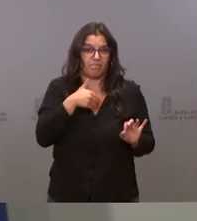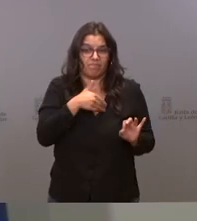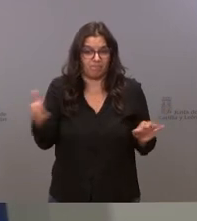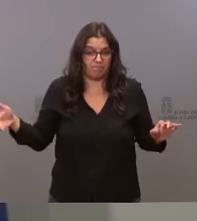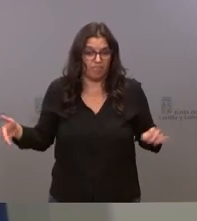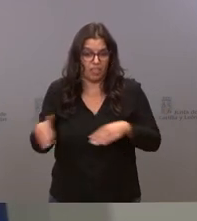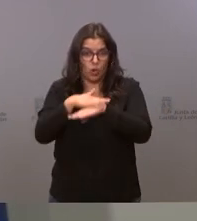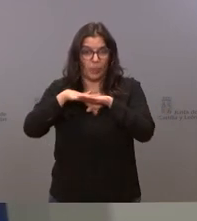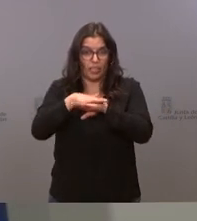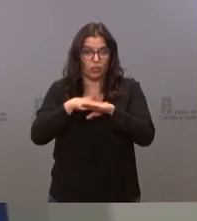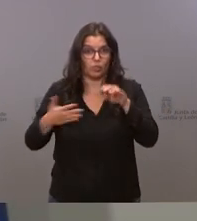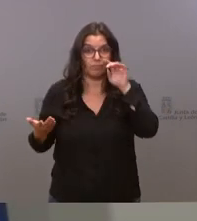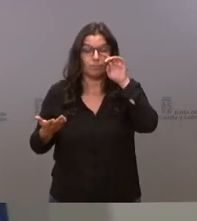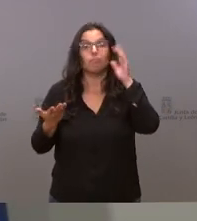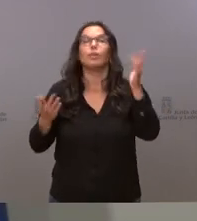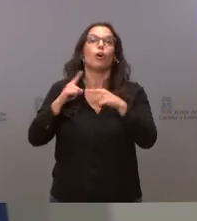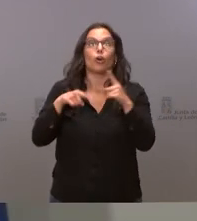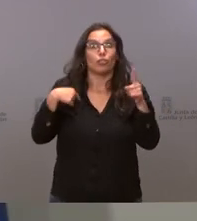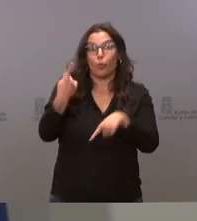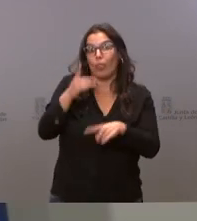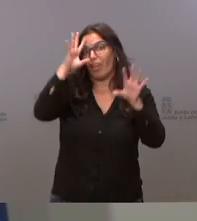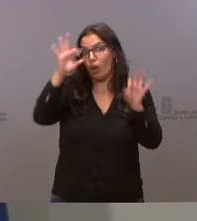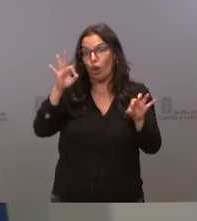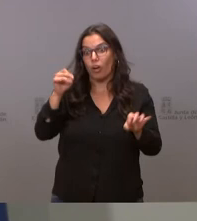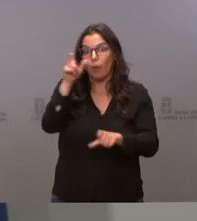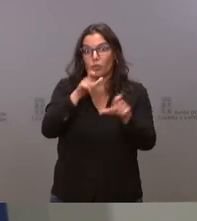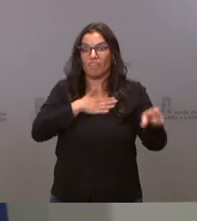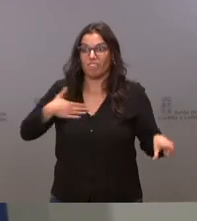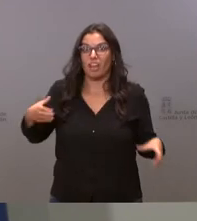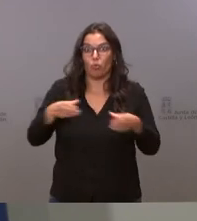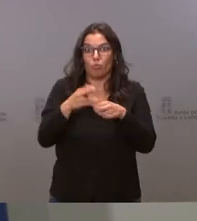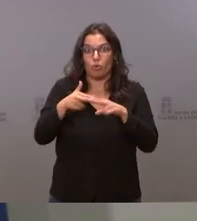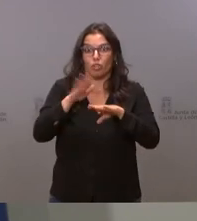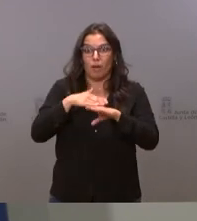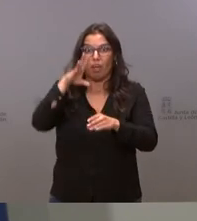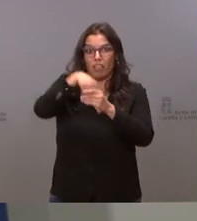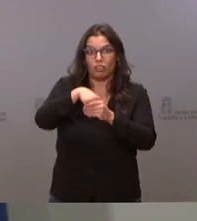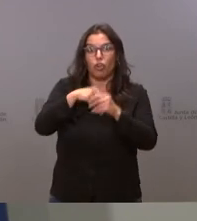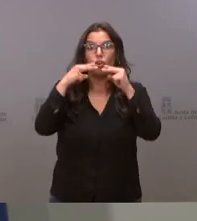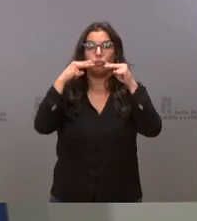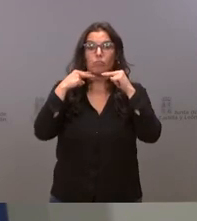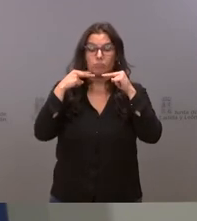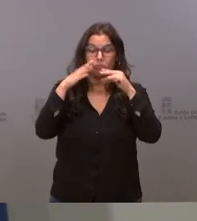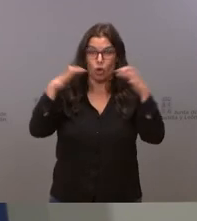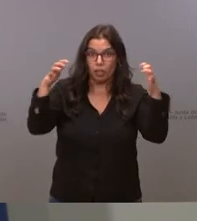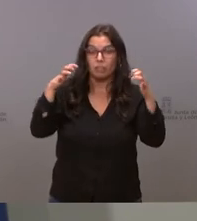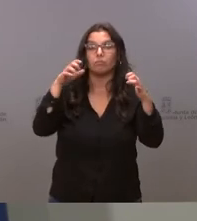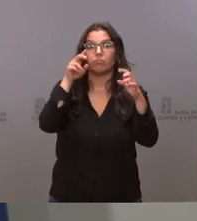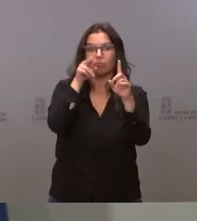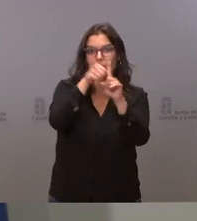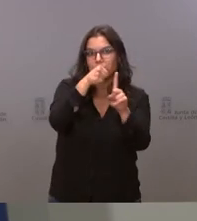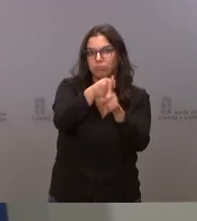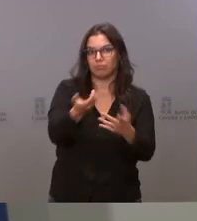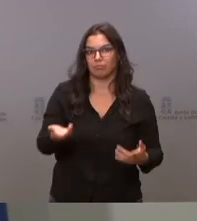nuestro gobierno pero es la consecuencia lógica lógica de ese asunto de eso y de que